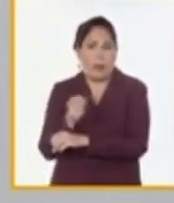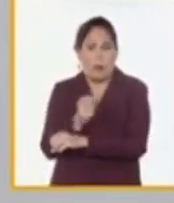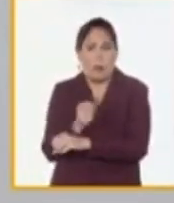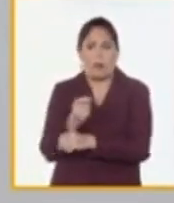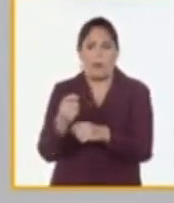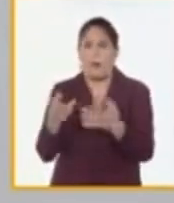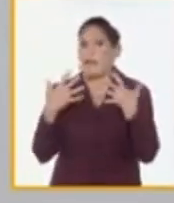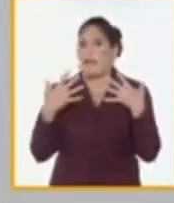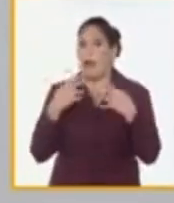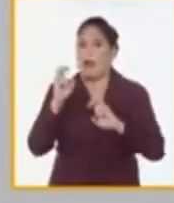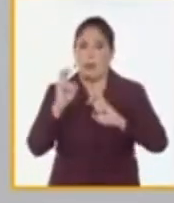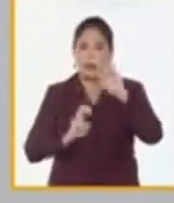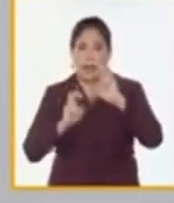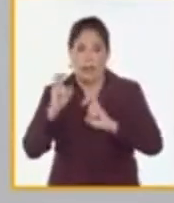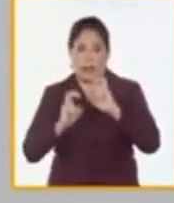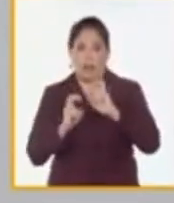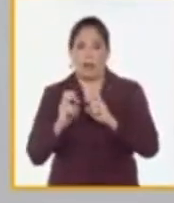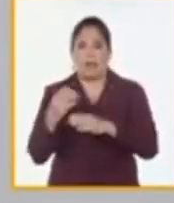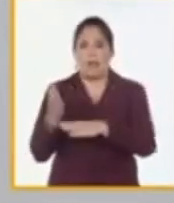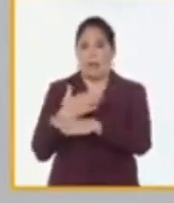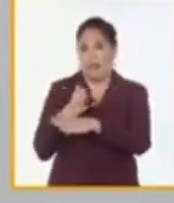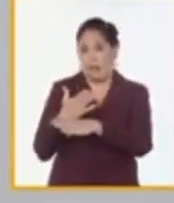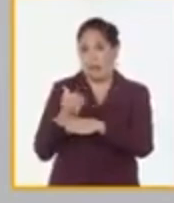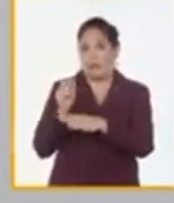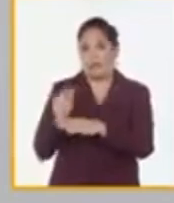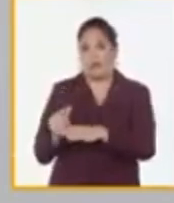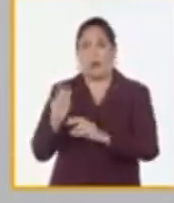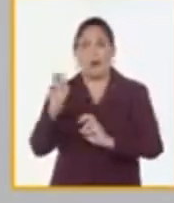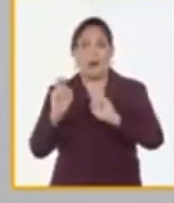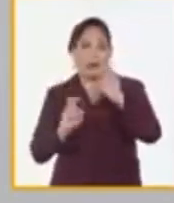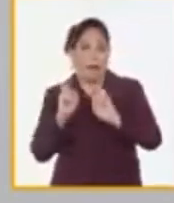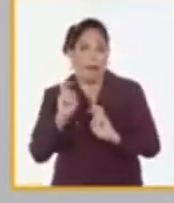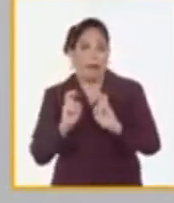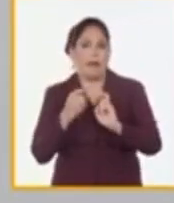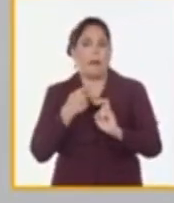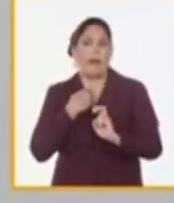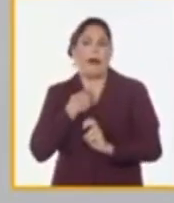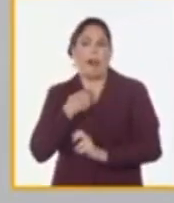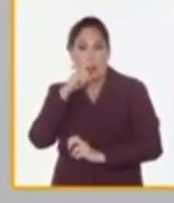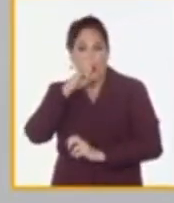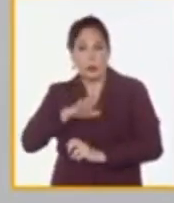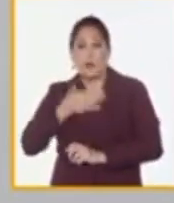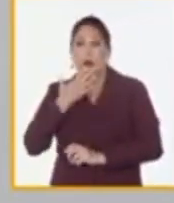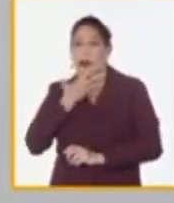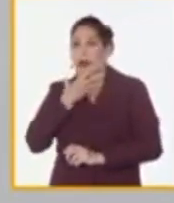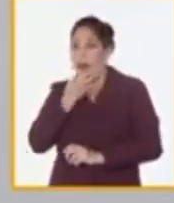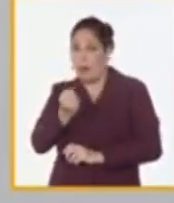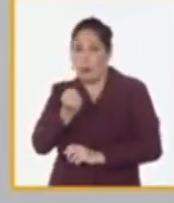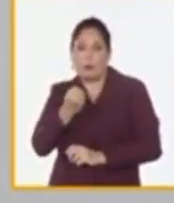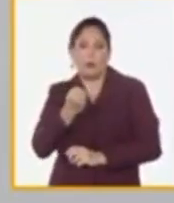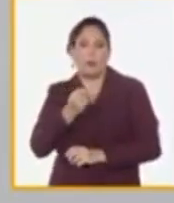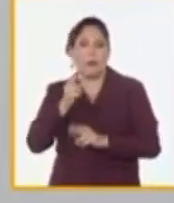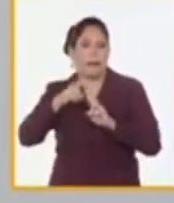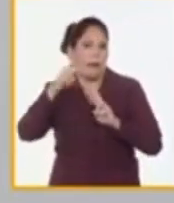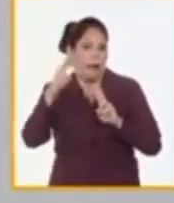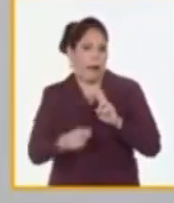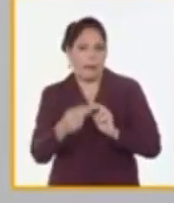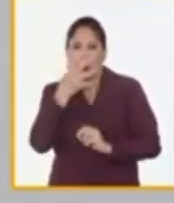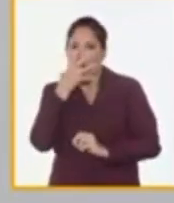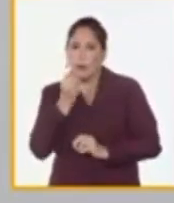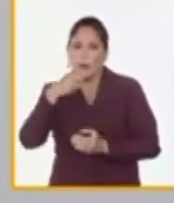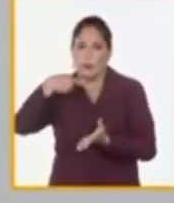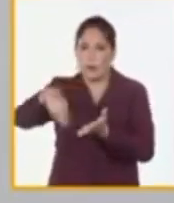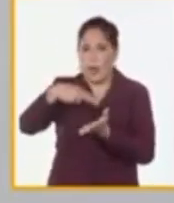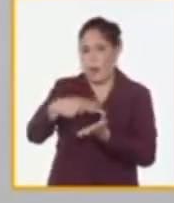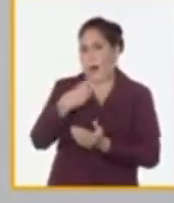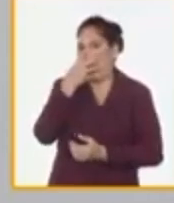verano, de talleres vocacionales para aquellos niños que tienen interés en ingresar en la enseñanza artística, y también